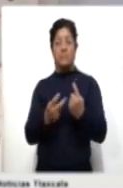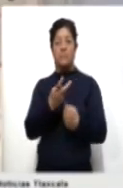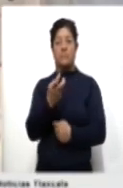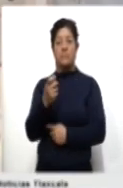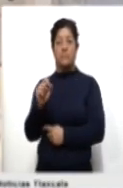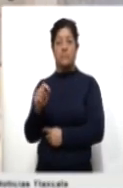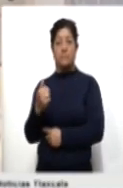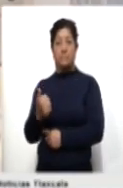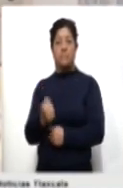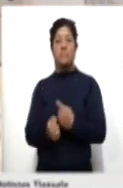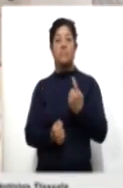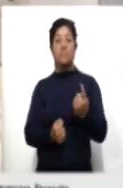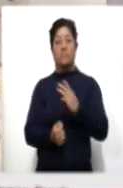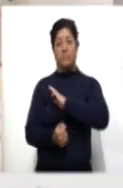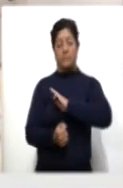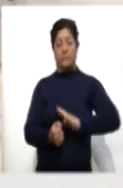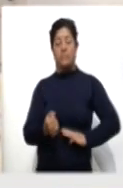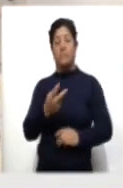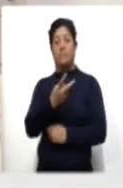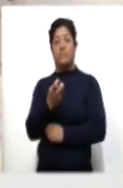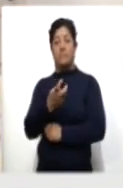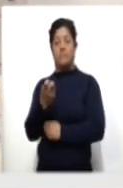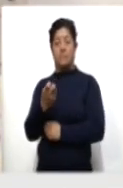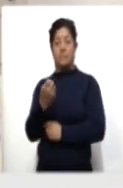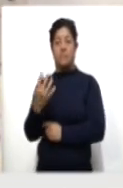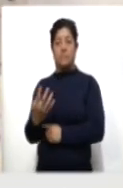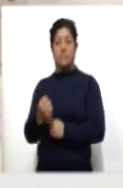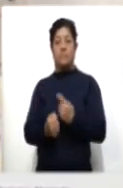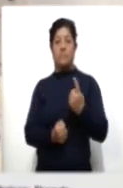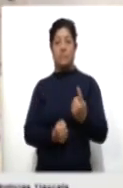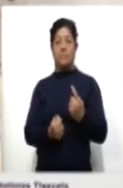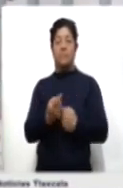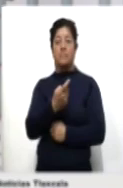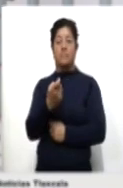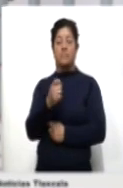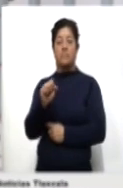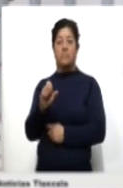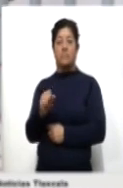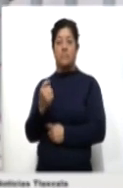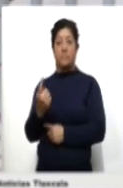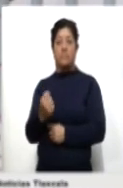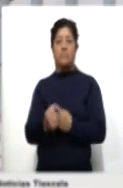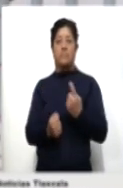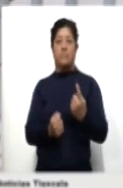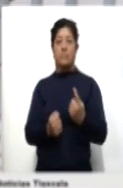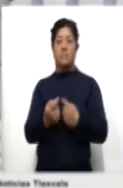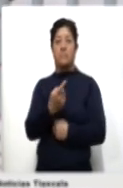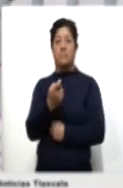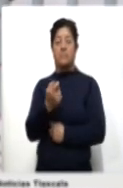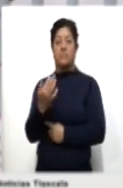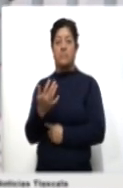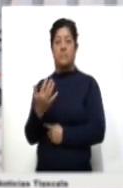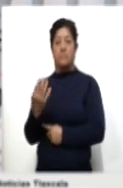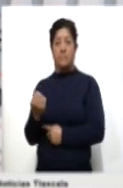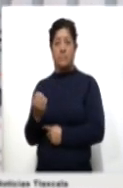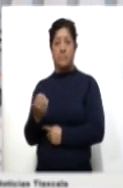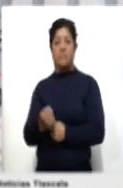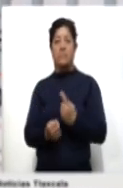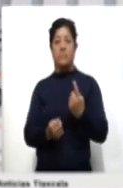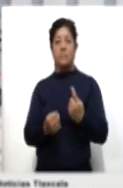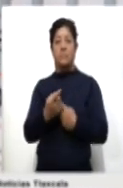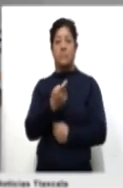Tepetitla 226, Tlaltelulco 204, Xaltocan 161, Tenancingo 159,